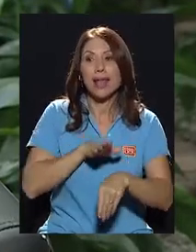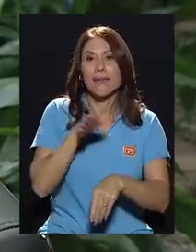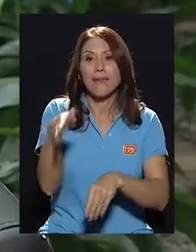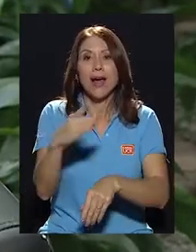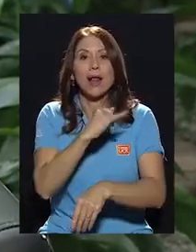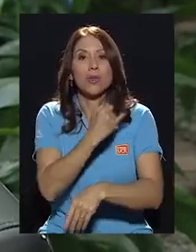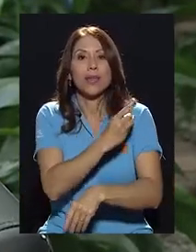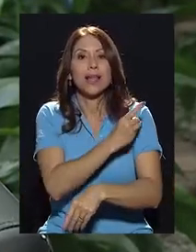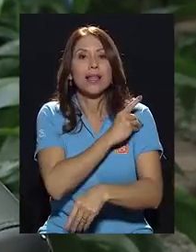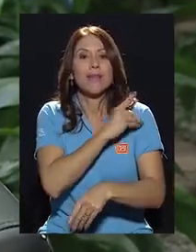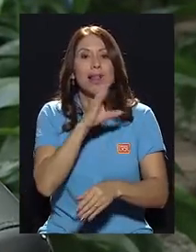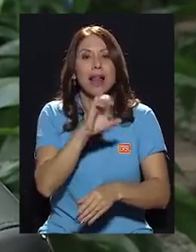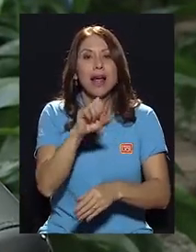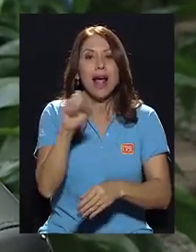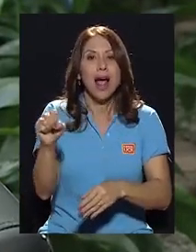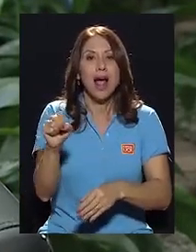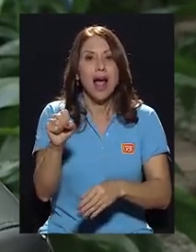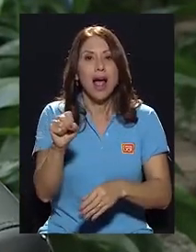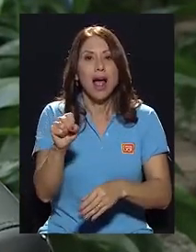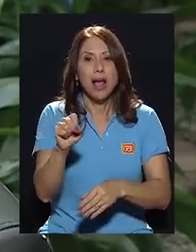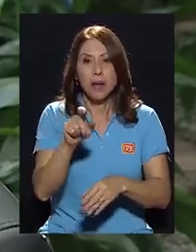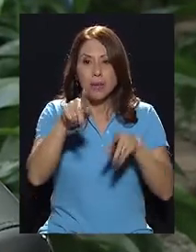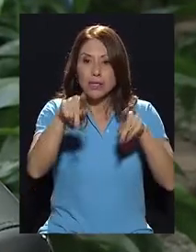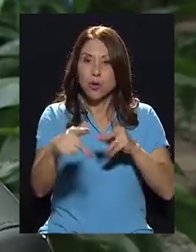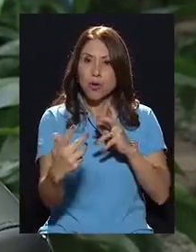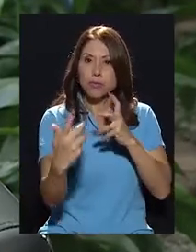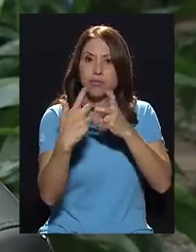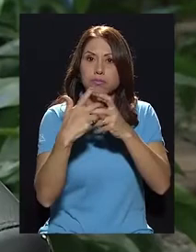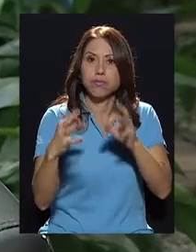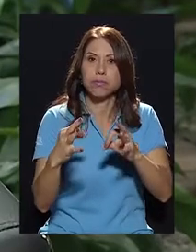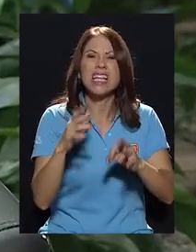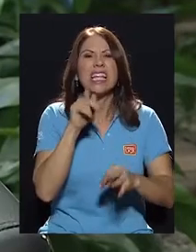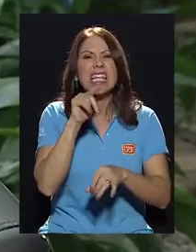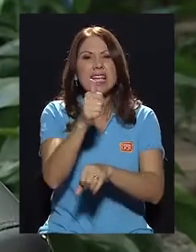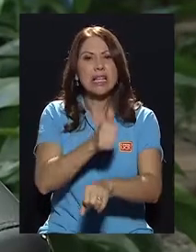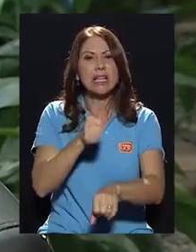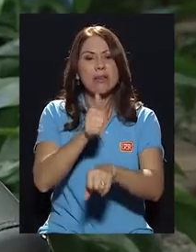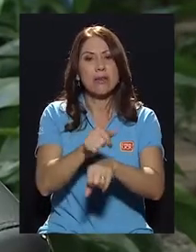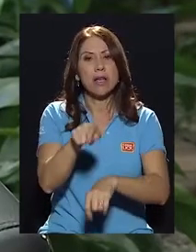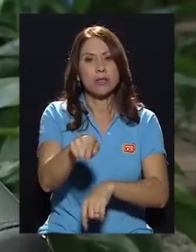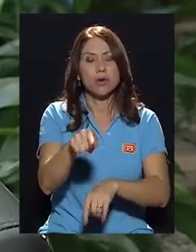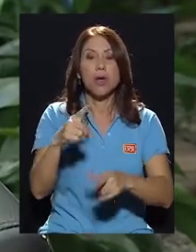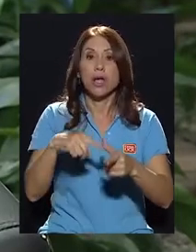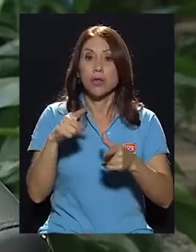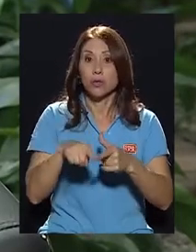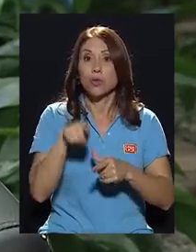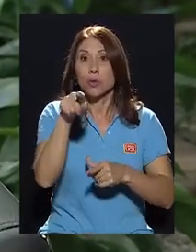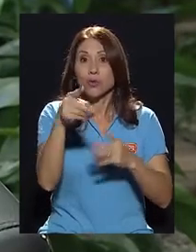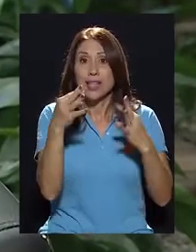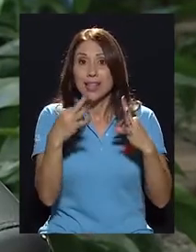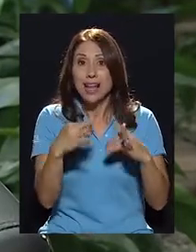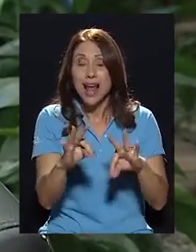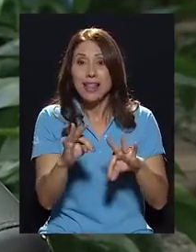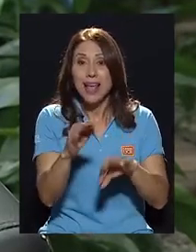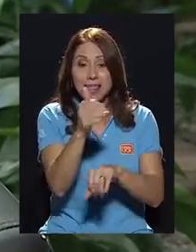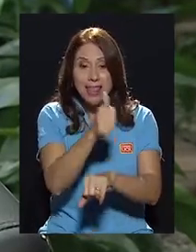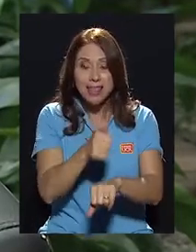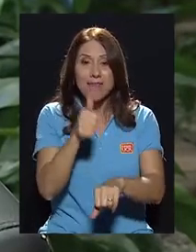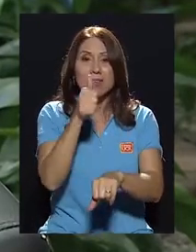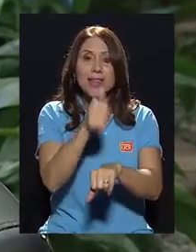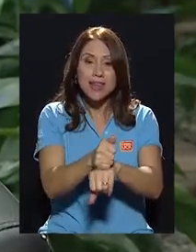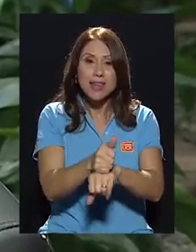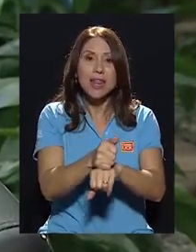va a la Junta Directiva de la caja. ¿Quién define eso? Entonces, cuando usted trata de definir